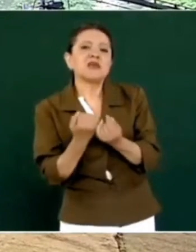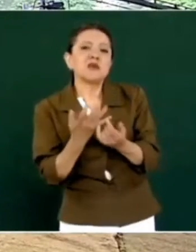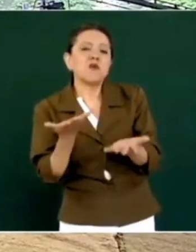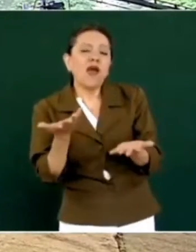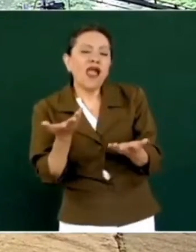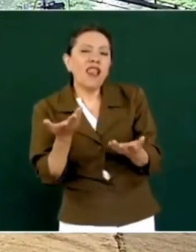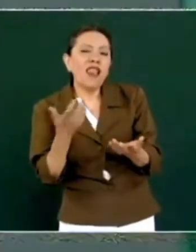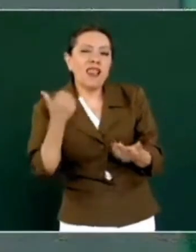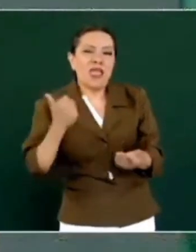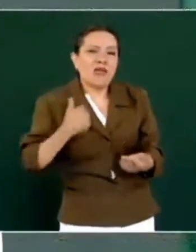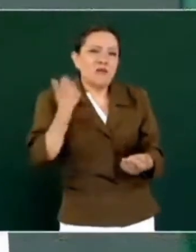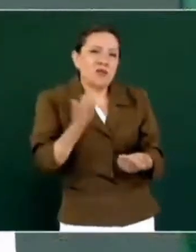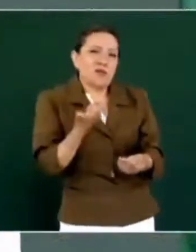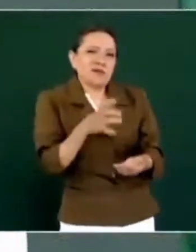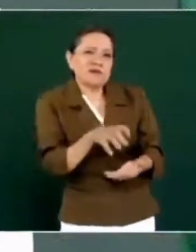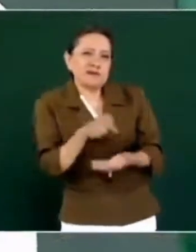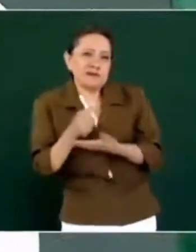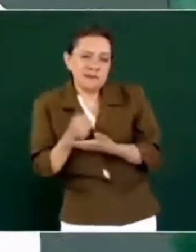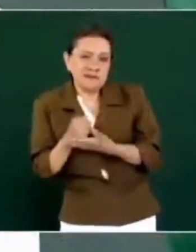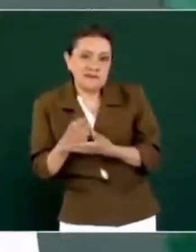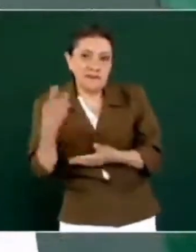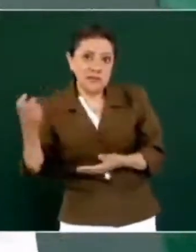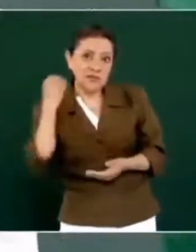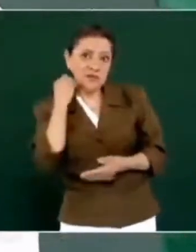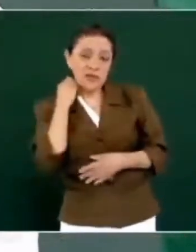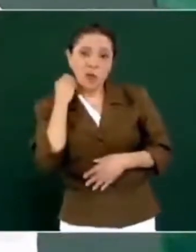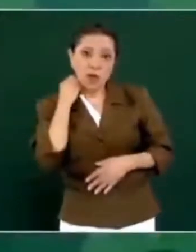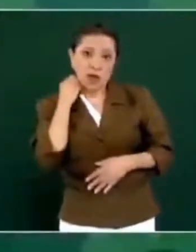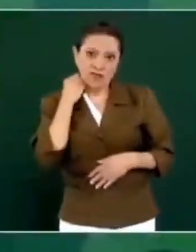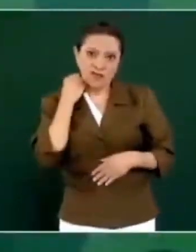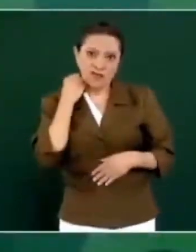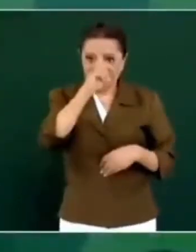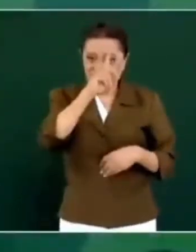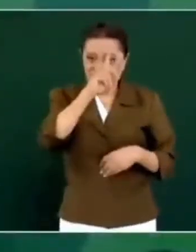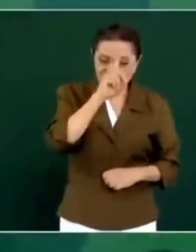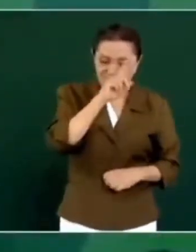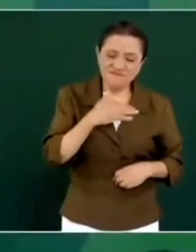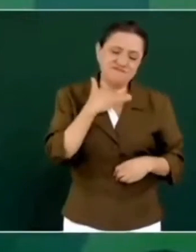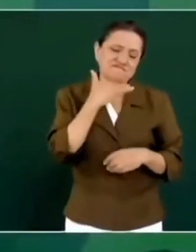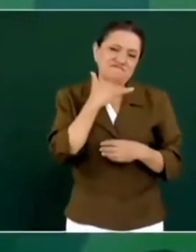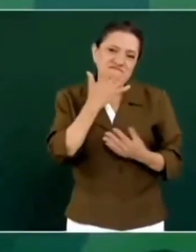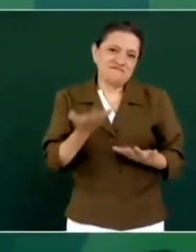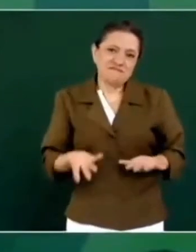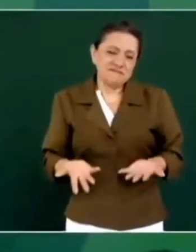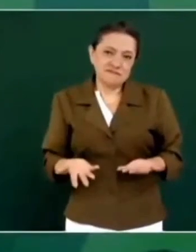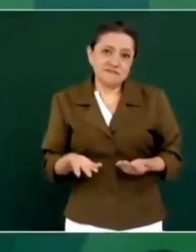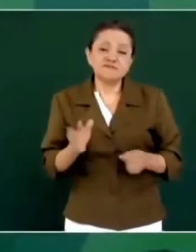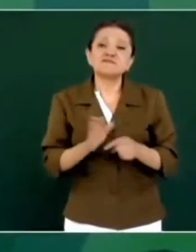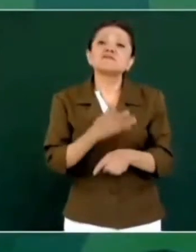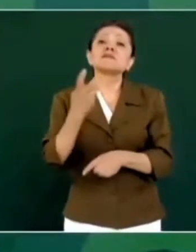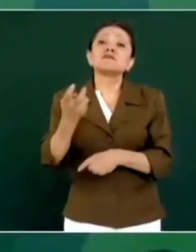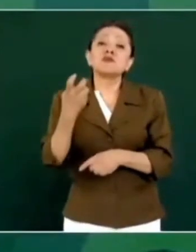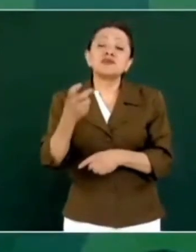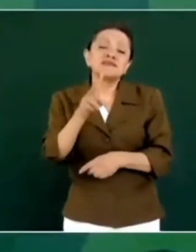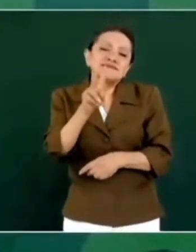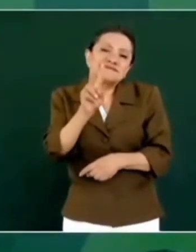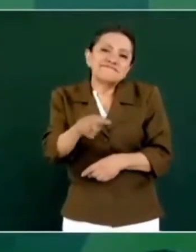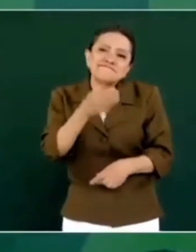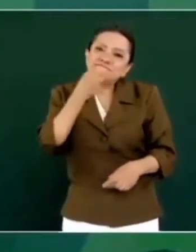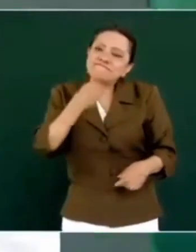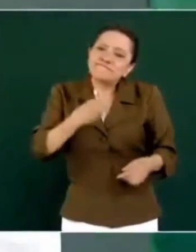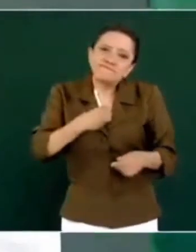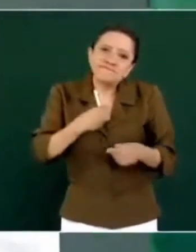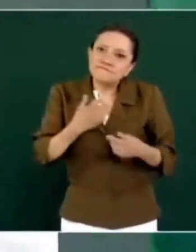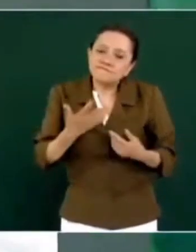Aprovecho porque esto lamentablemente se